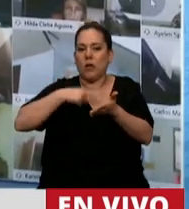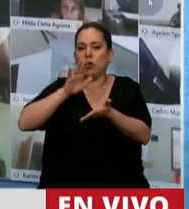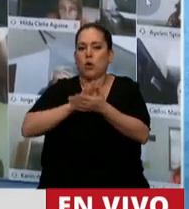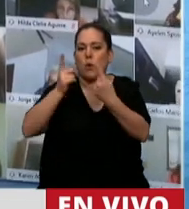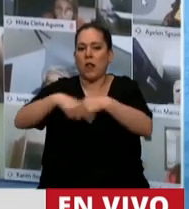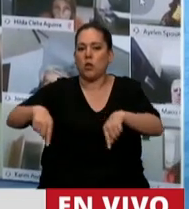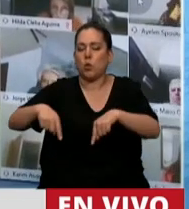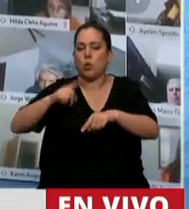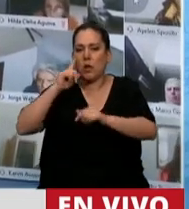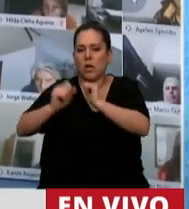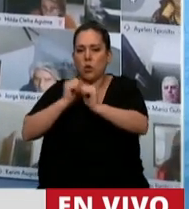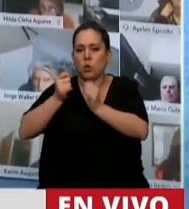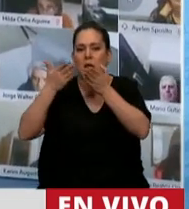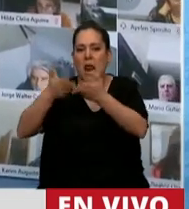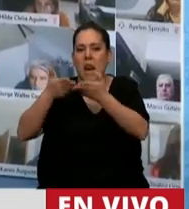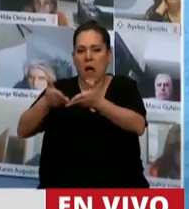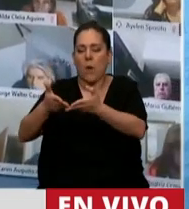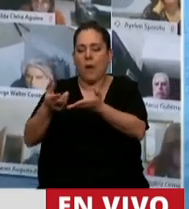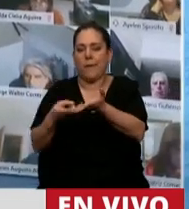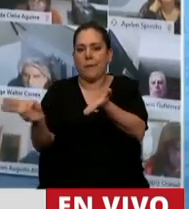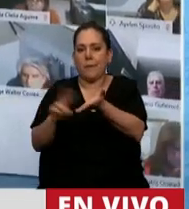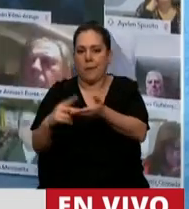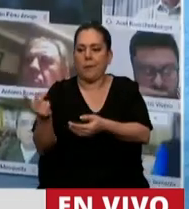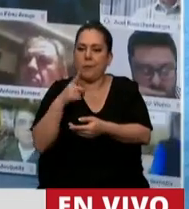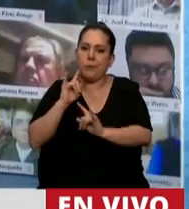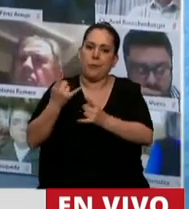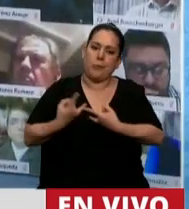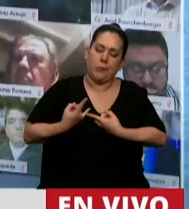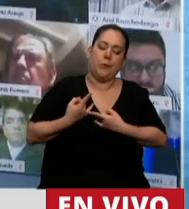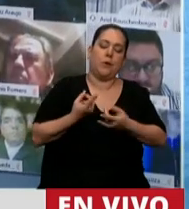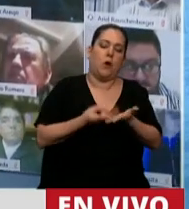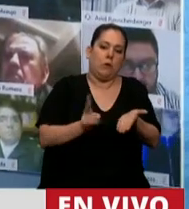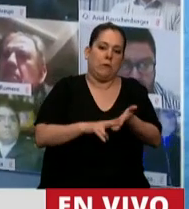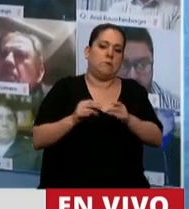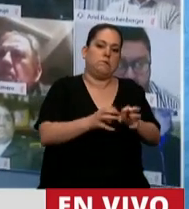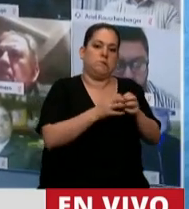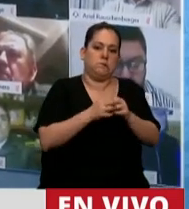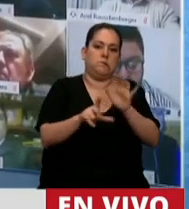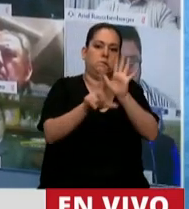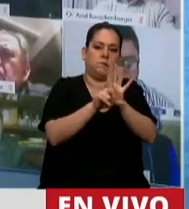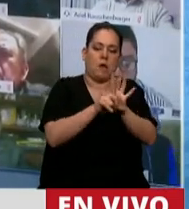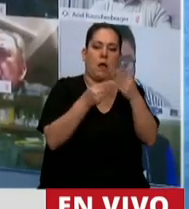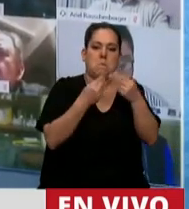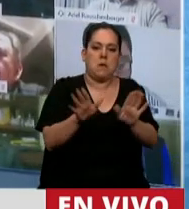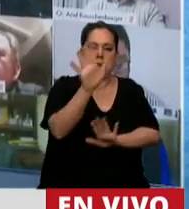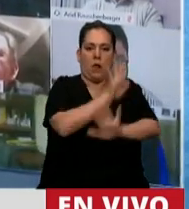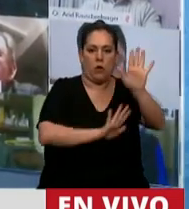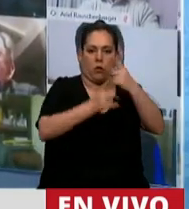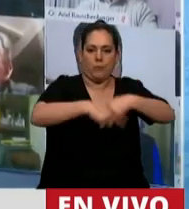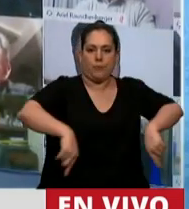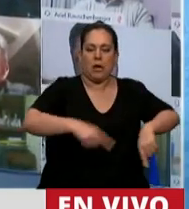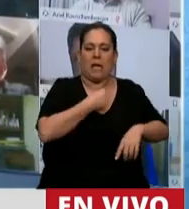naval y eso nos pone a nosotros de nuevo en la responsabilidad de volver a sancionar la ley y empezar a ordenar las cosas que